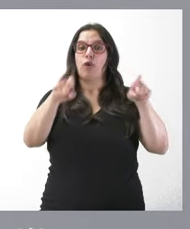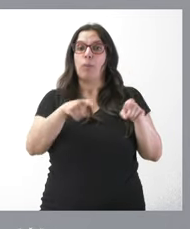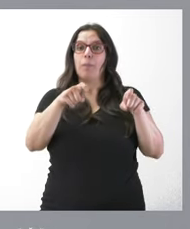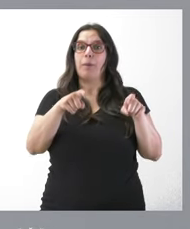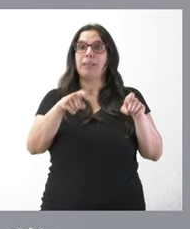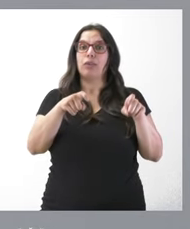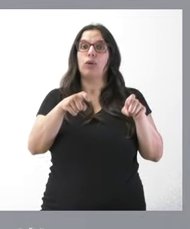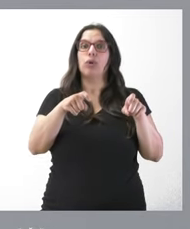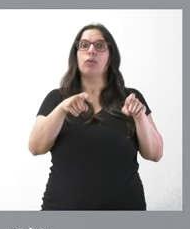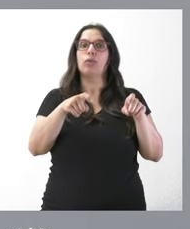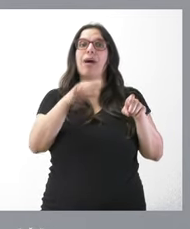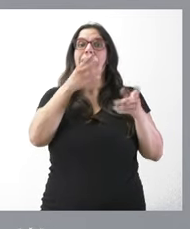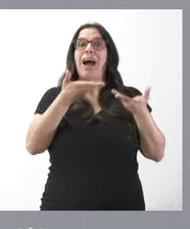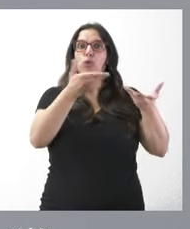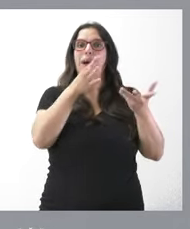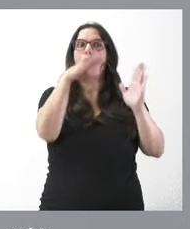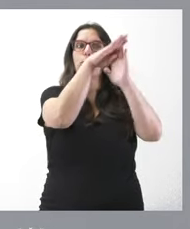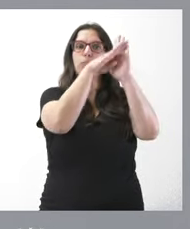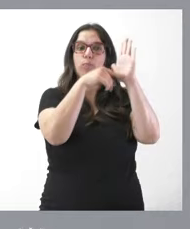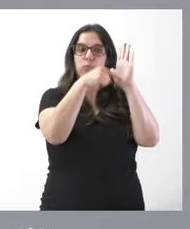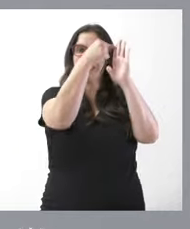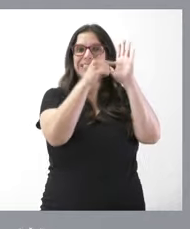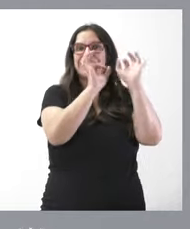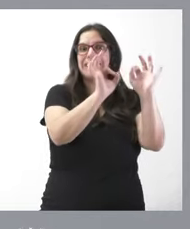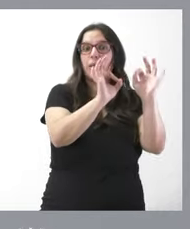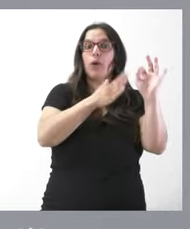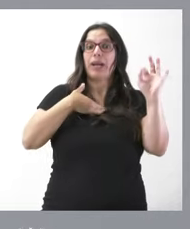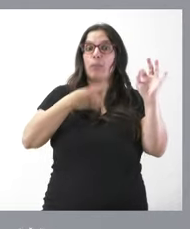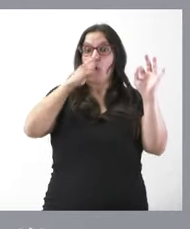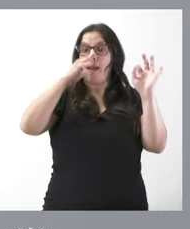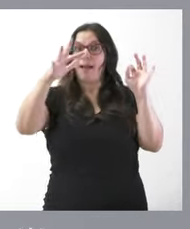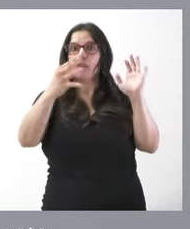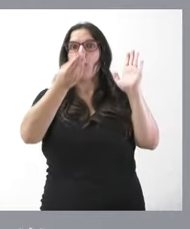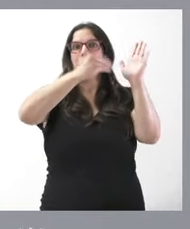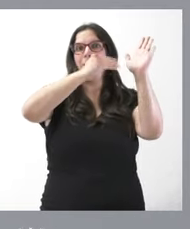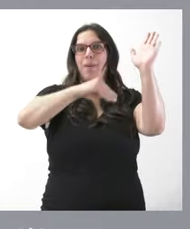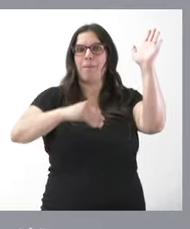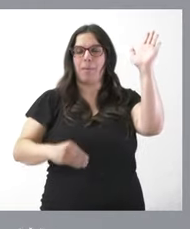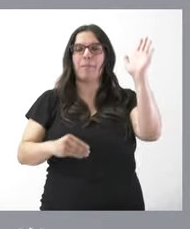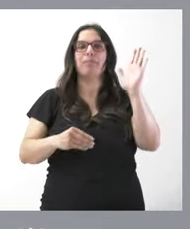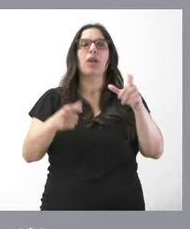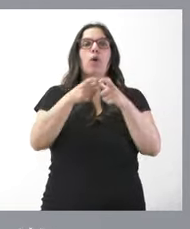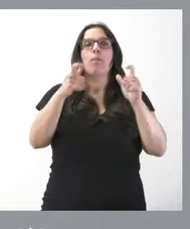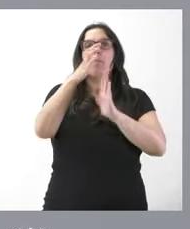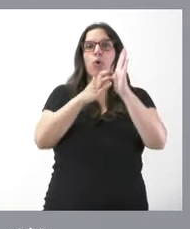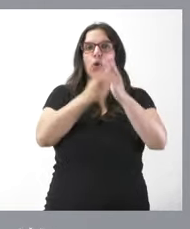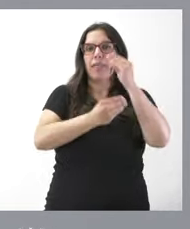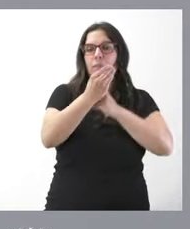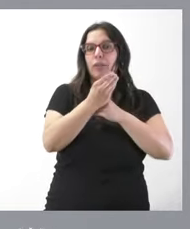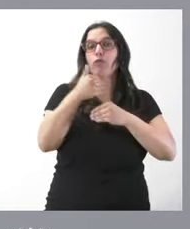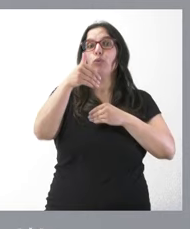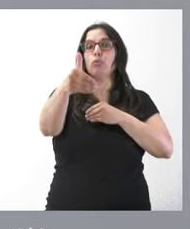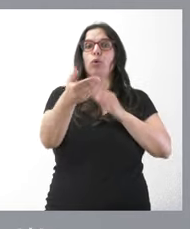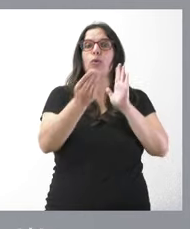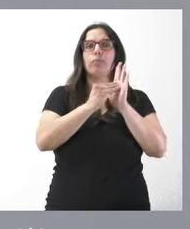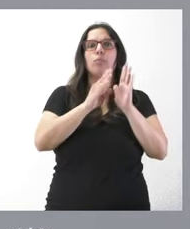de ayudas que van recibiendo las personas de Castilla y León en materia de servicios sociales bien sea el bono nacimiento pero también en el futuro podemos hablar de otras